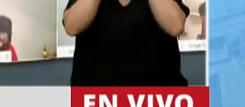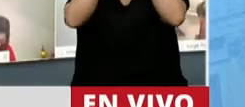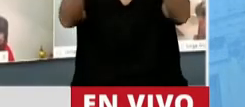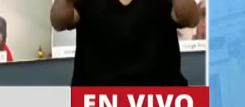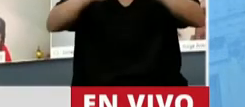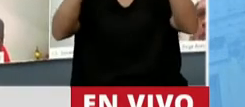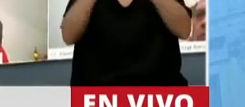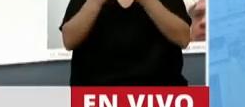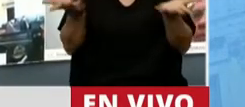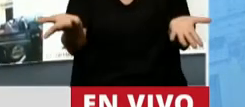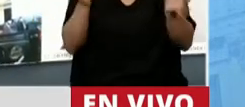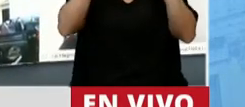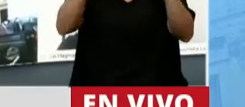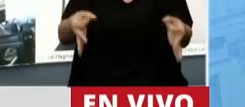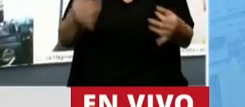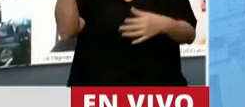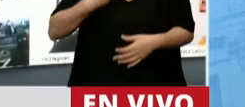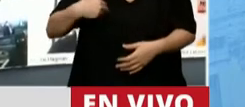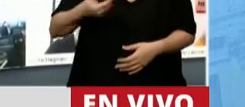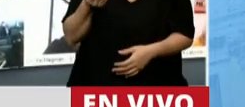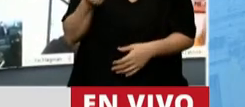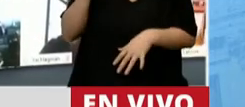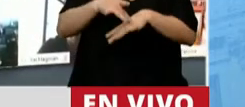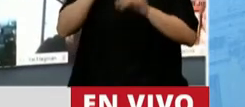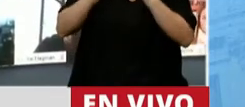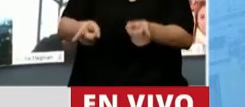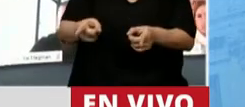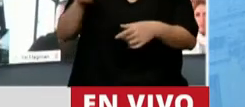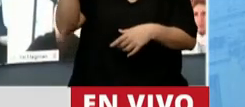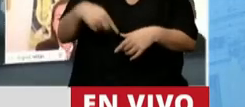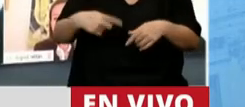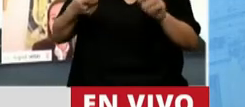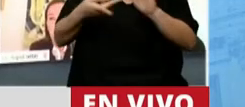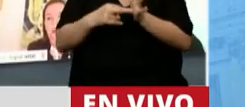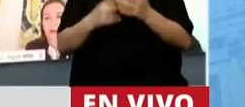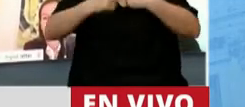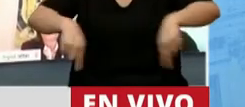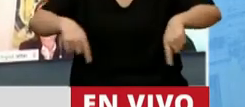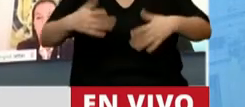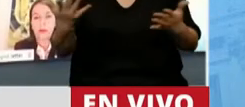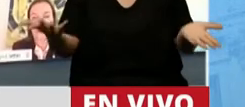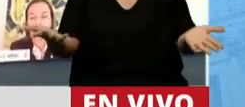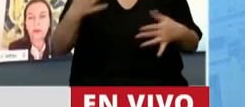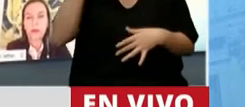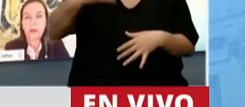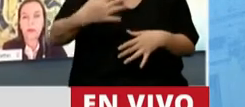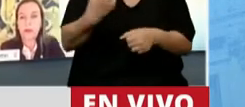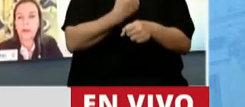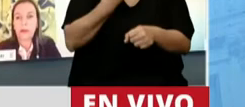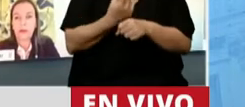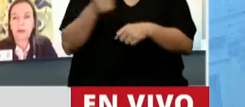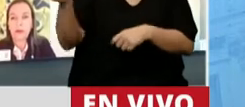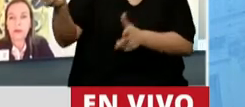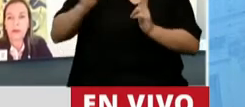Argentina, que es mundial, y los inconvenientes que esto ha traído, no pueden ser esto una